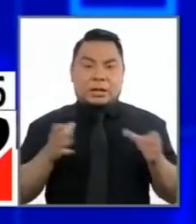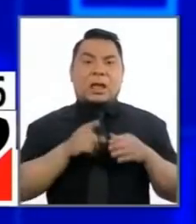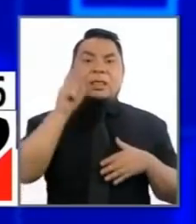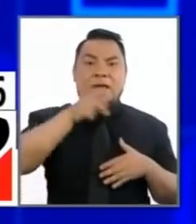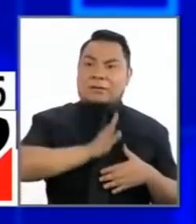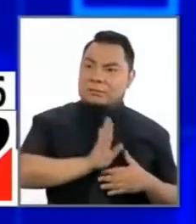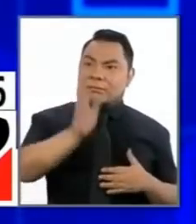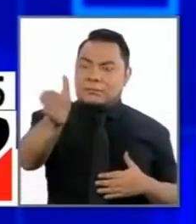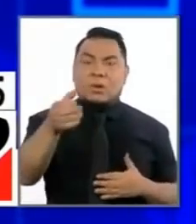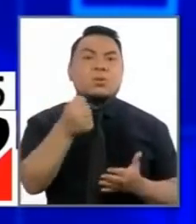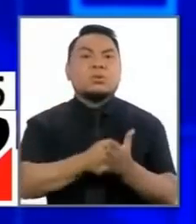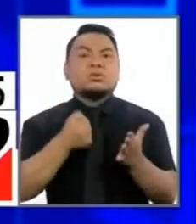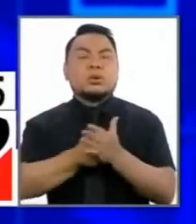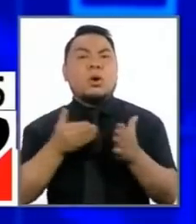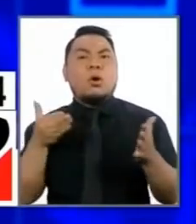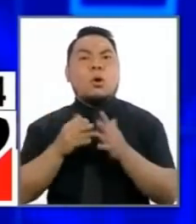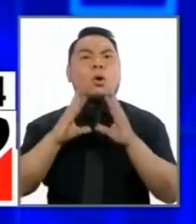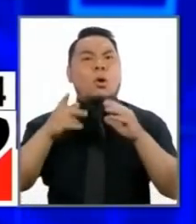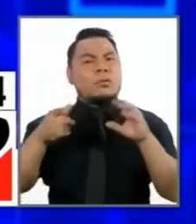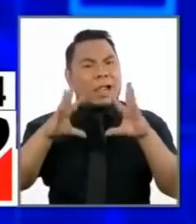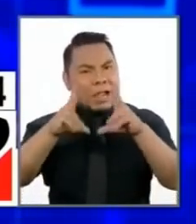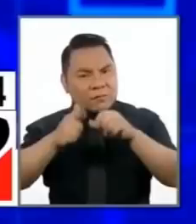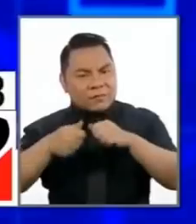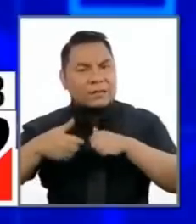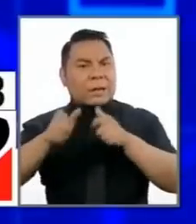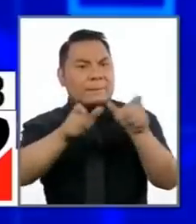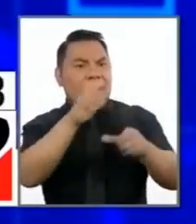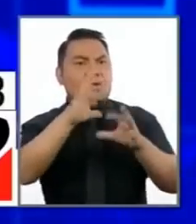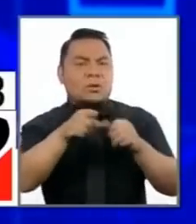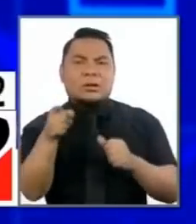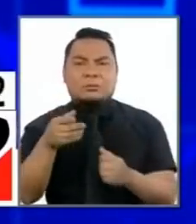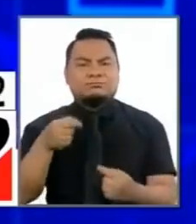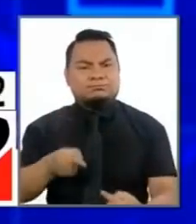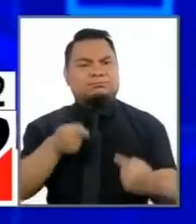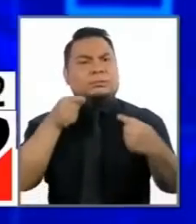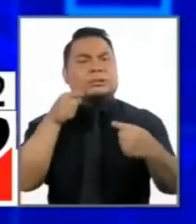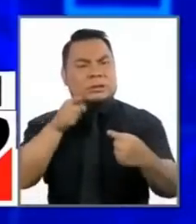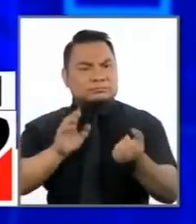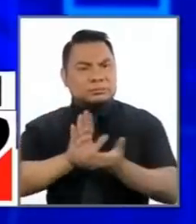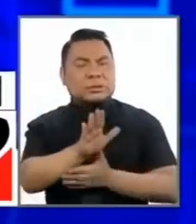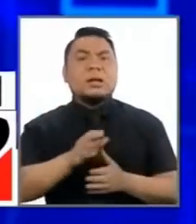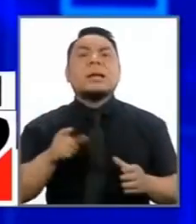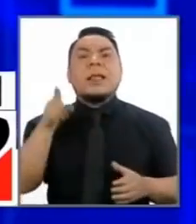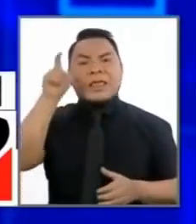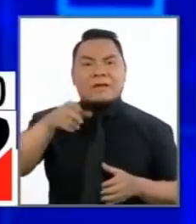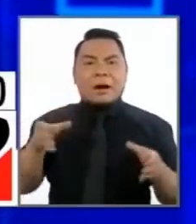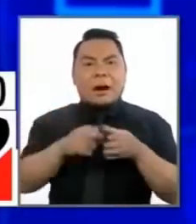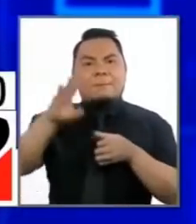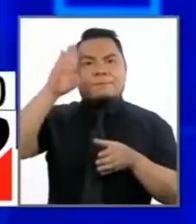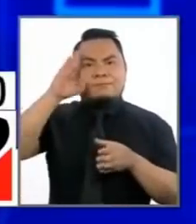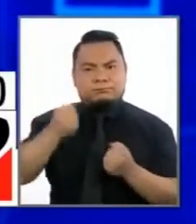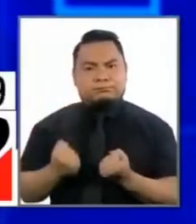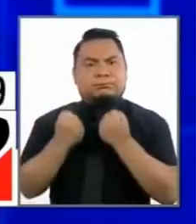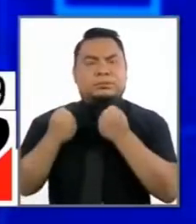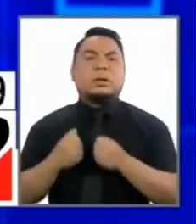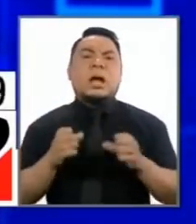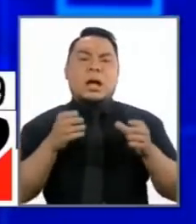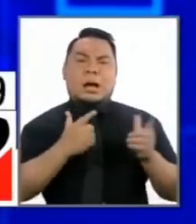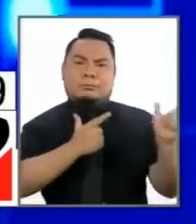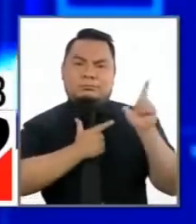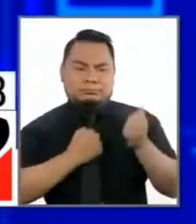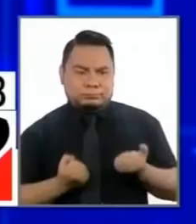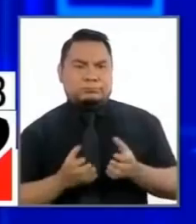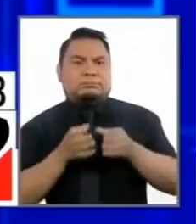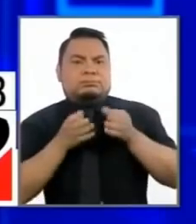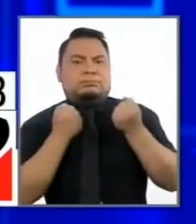presente para luchar contra la delincuencia y por eso es bueno fortalecer la Policía Nacional y las Fuerzas Armadas. Pero también hay un tema